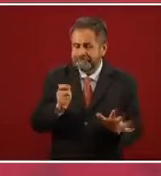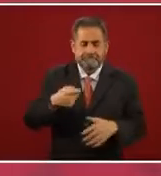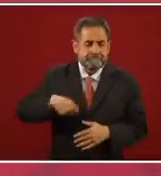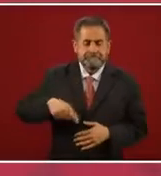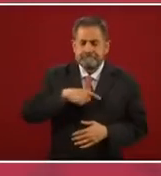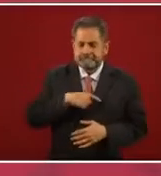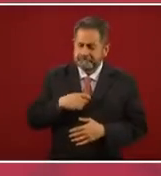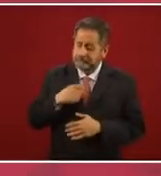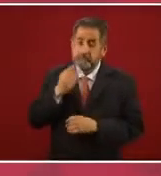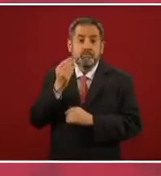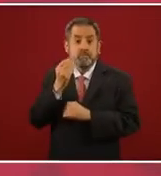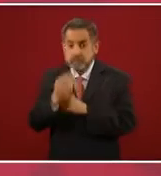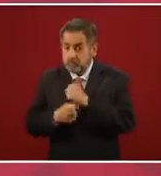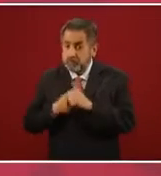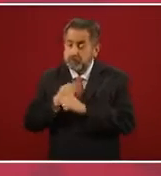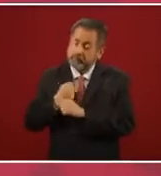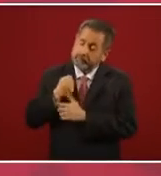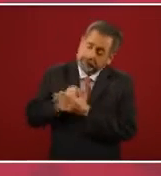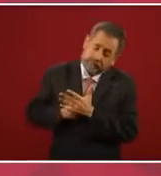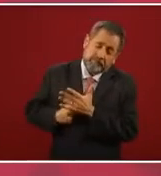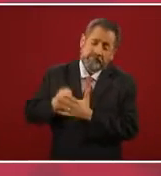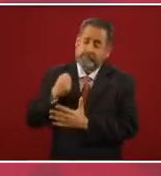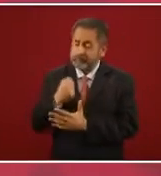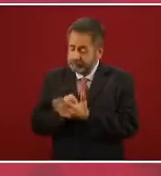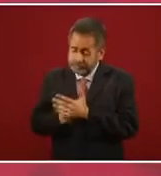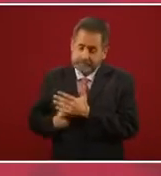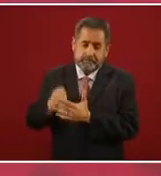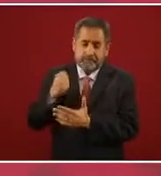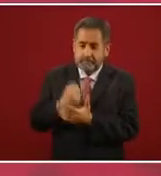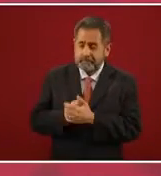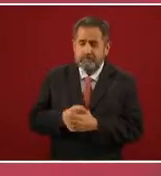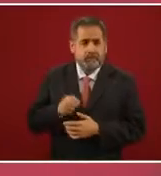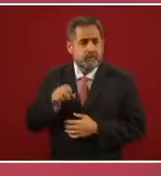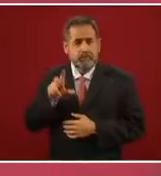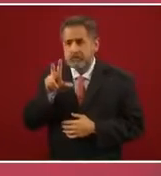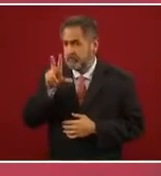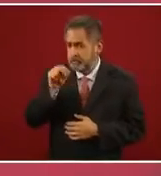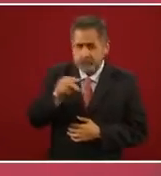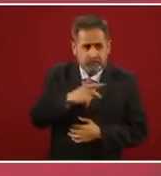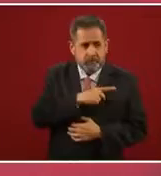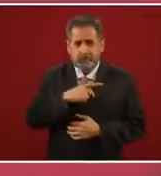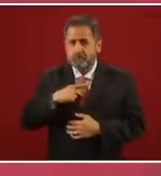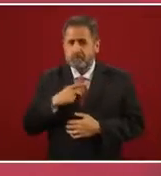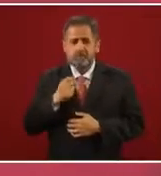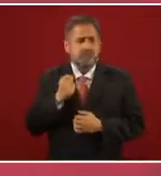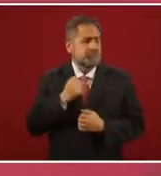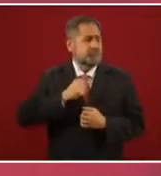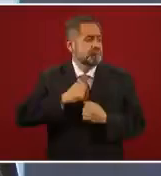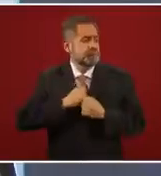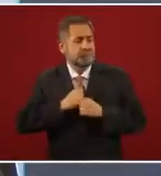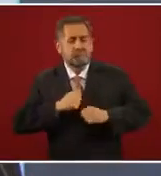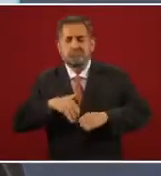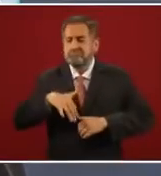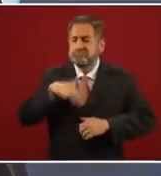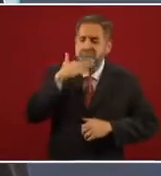luchamos mucho tiempo en contra del régimen corrupto,